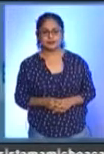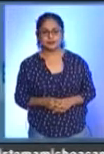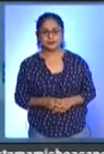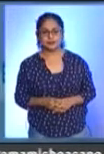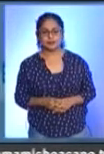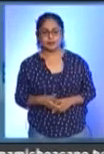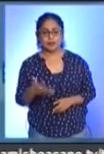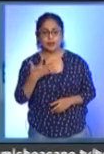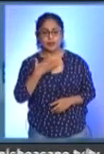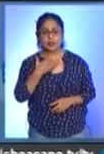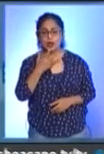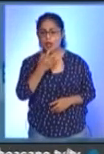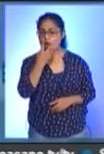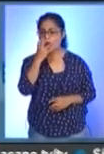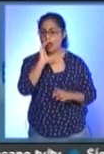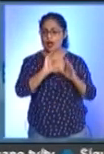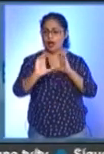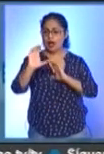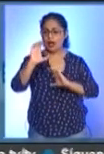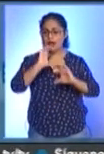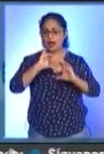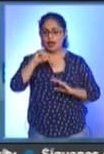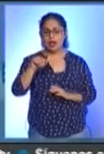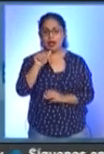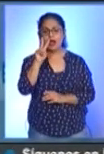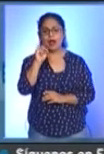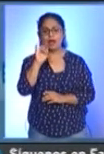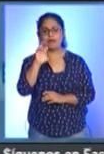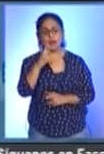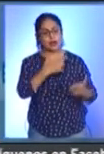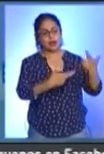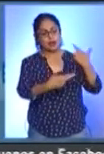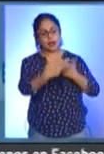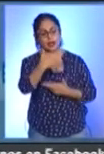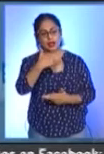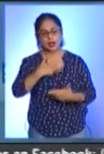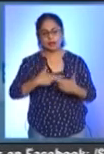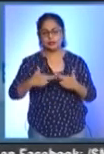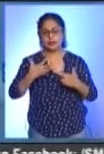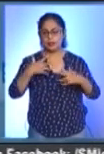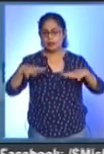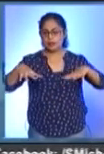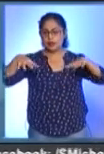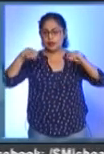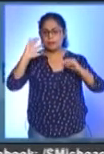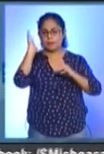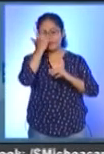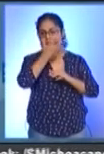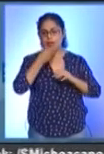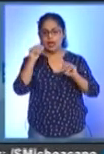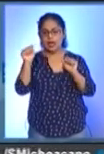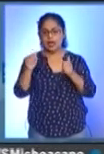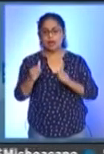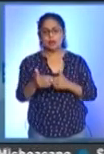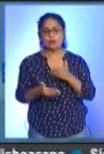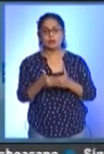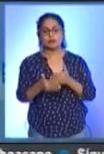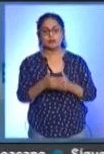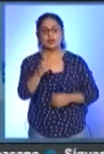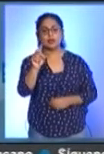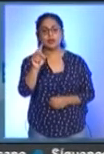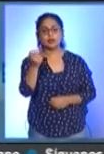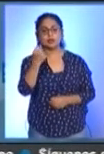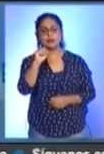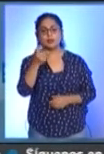El tenor mexicano Javier Camarena regresa al Palacio de Bellas Artes de la Ciudad de México el próximo 30 de septiembre para